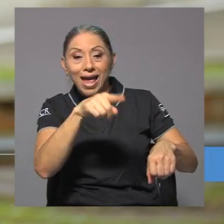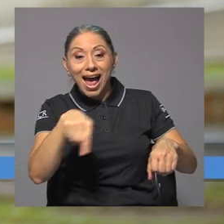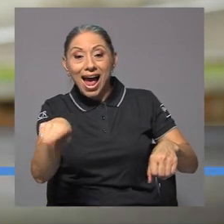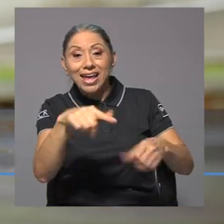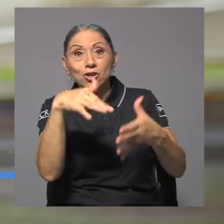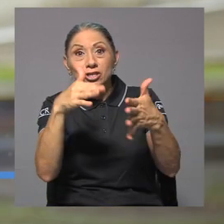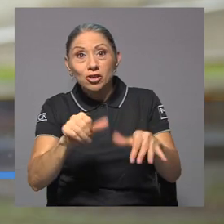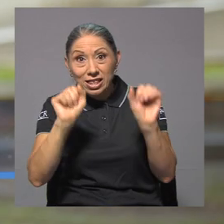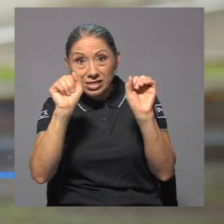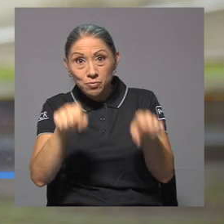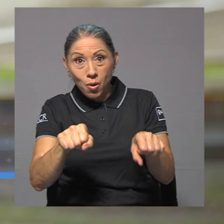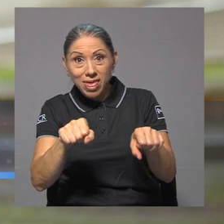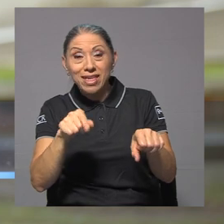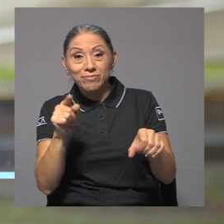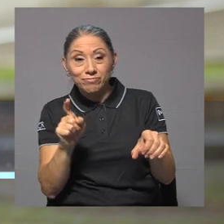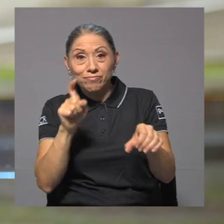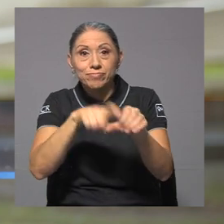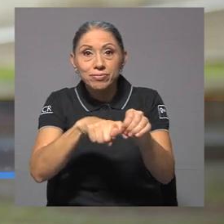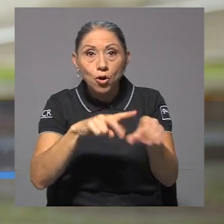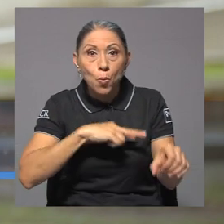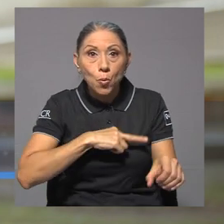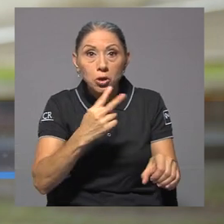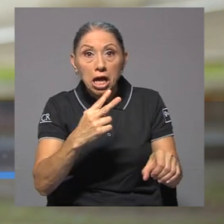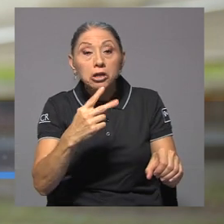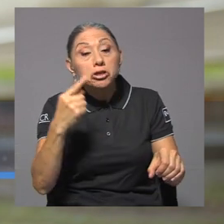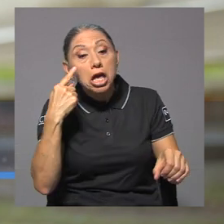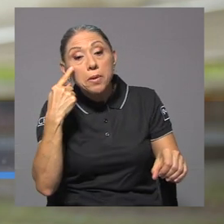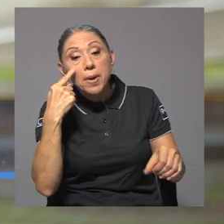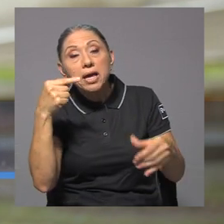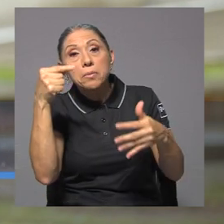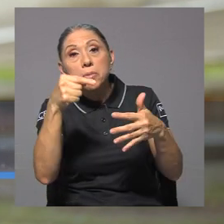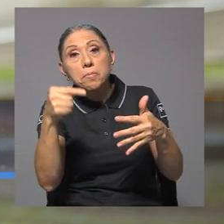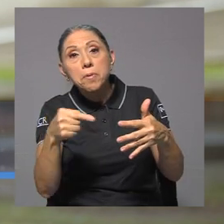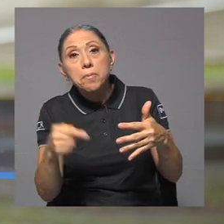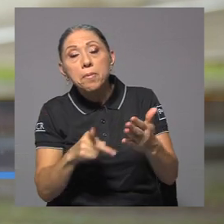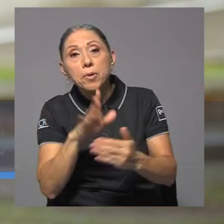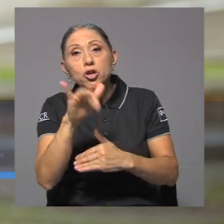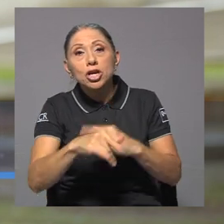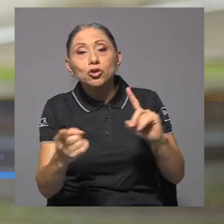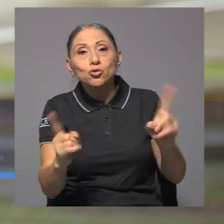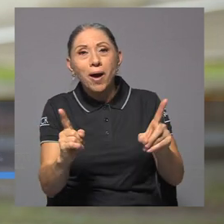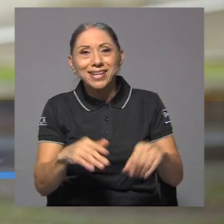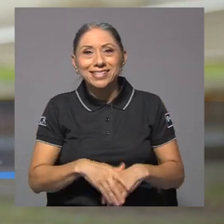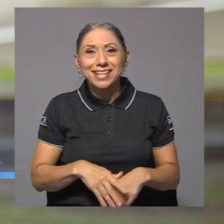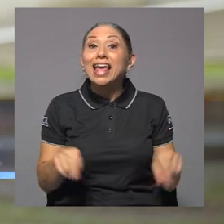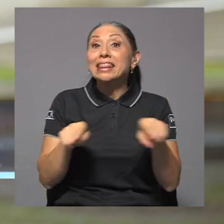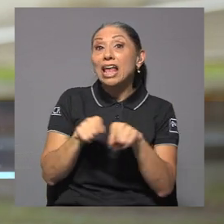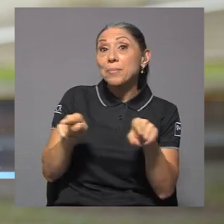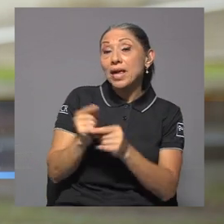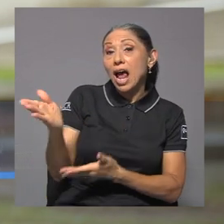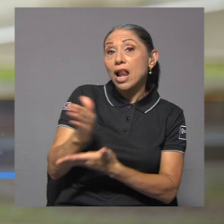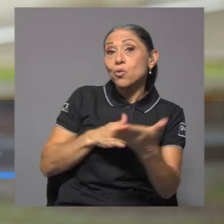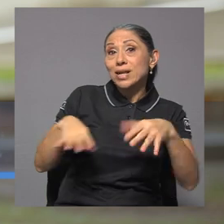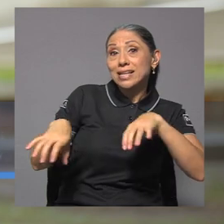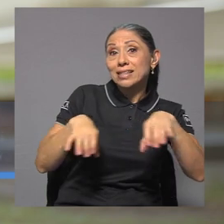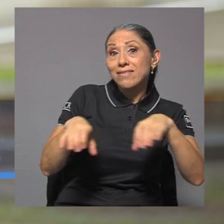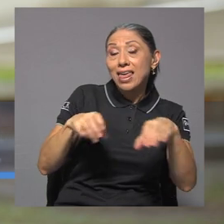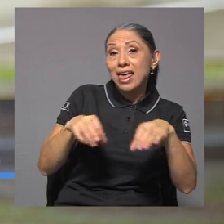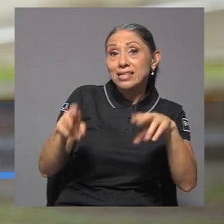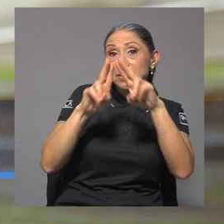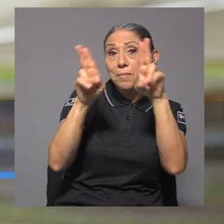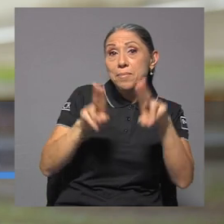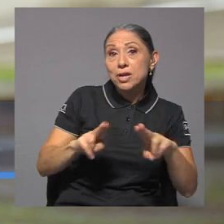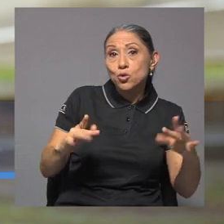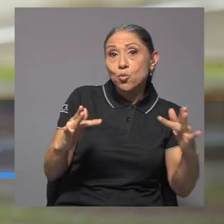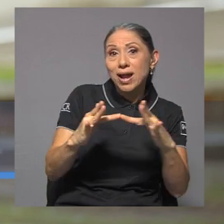voluntarios y ahí ven cuáles son los proyectos que tienen disponibles. Igual también tenemos todavía algunas actividades virtuales, ¿verdad? Que de acuerdo al interés